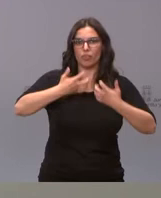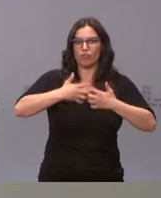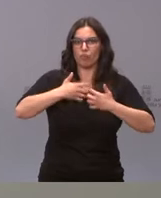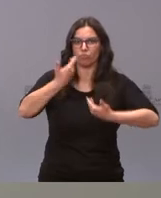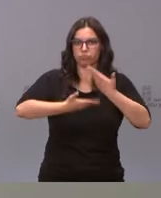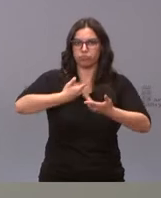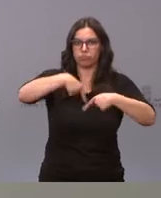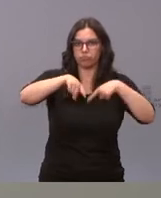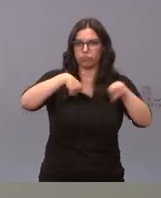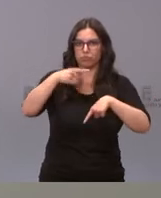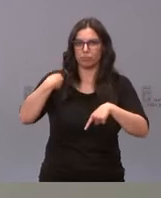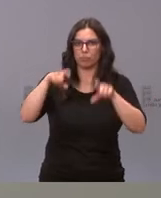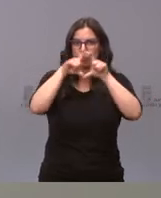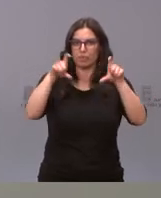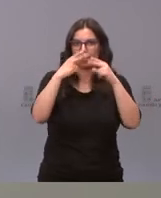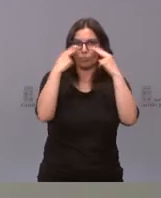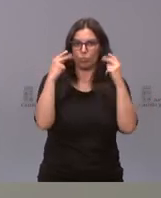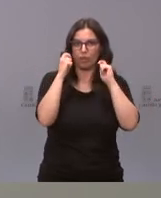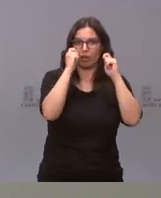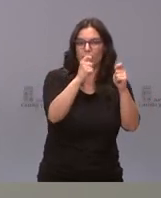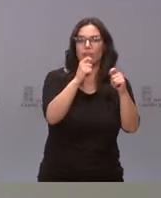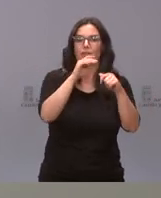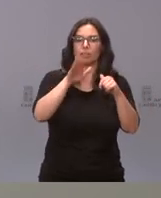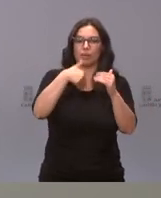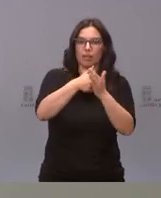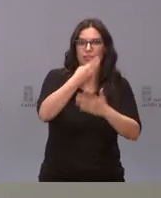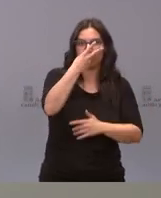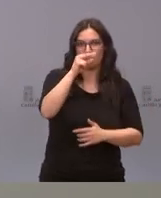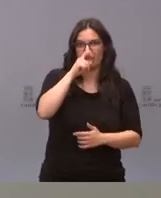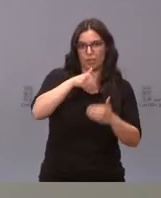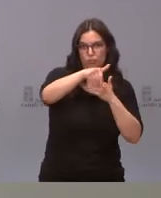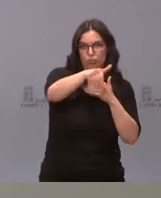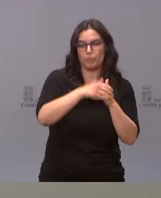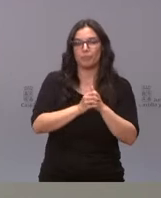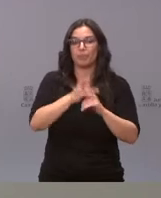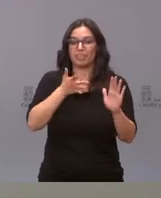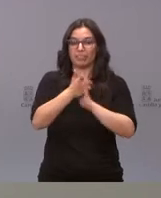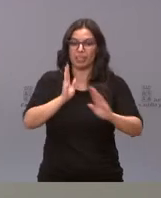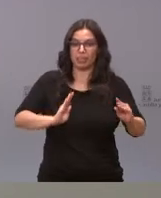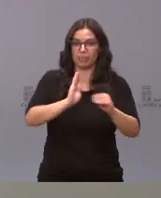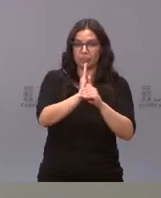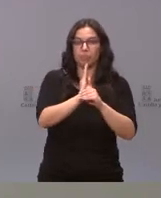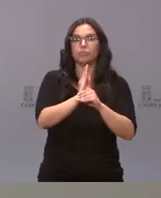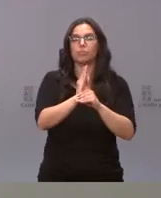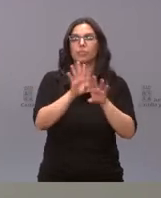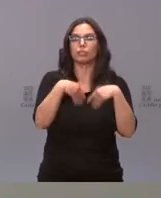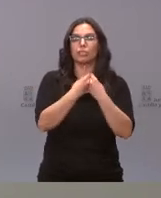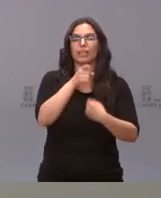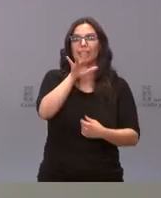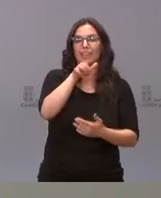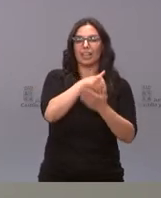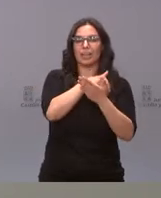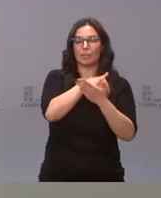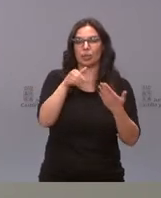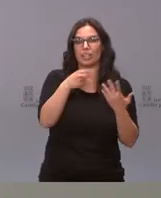y la explotación por la propia empresa pública para los próximos 20 años. Es una inversión, acuerdo de 15.076